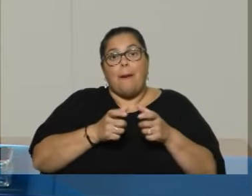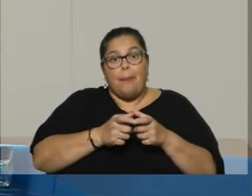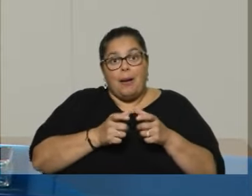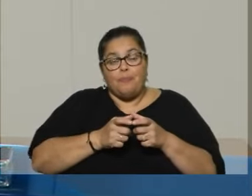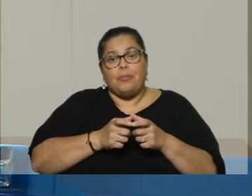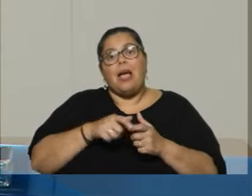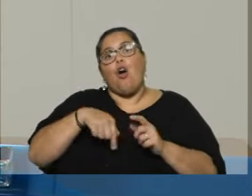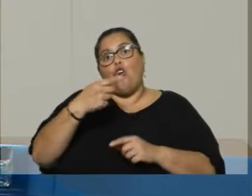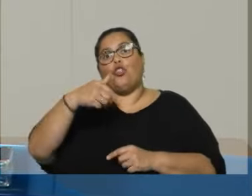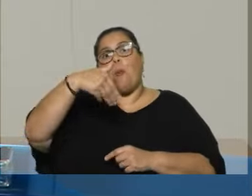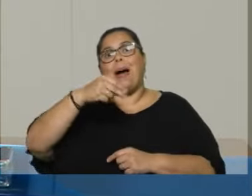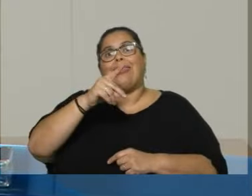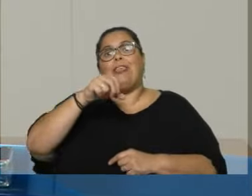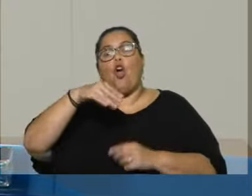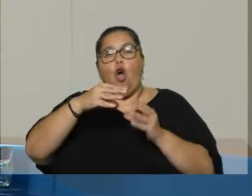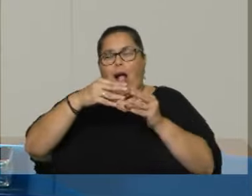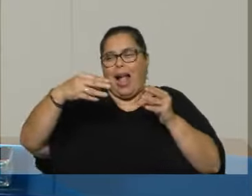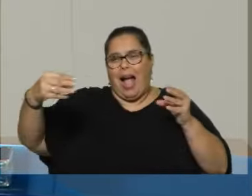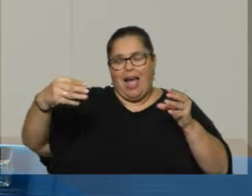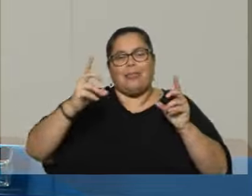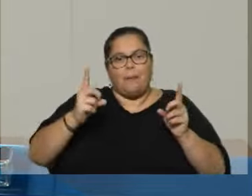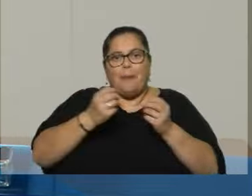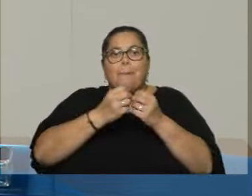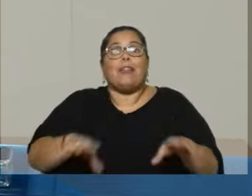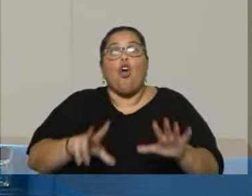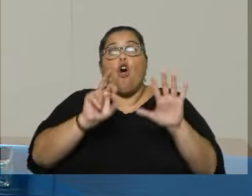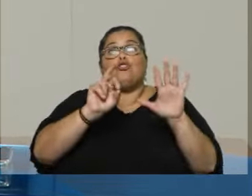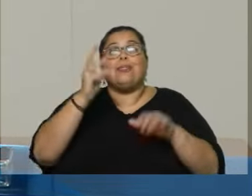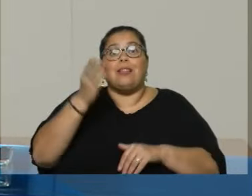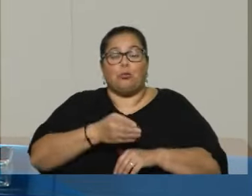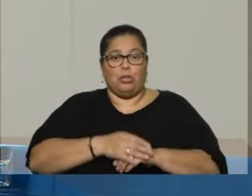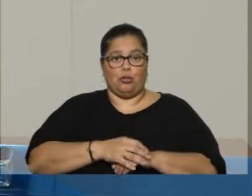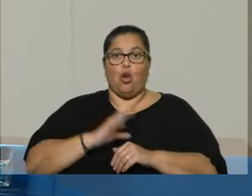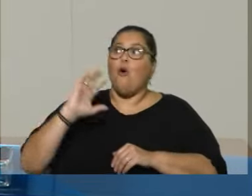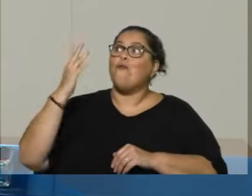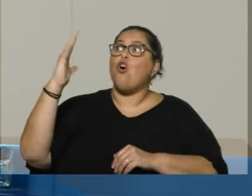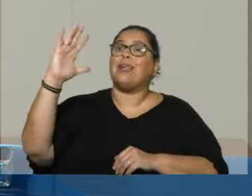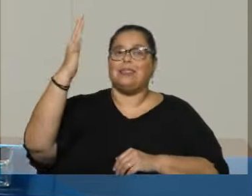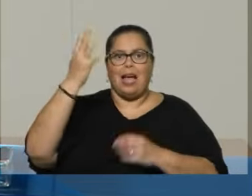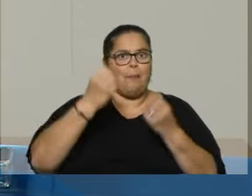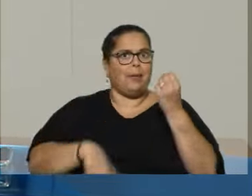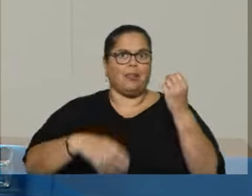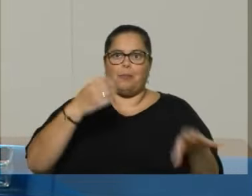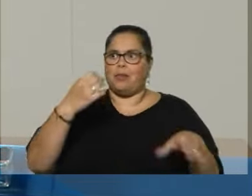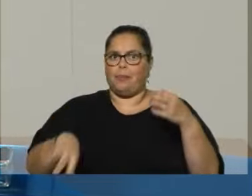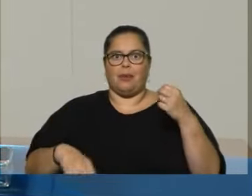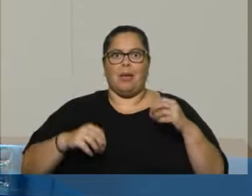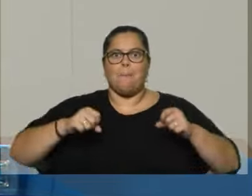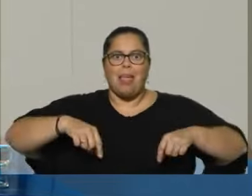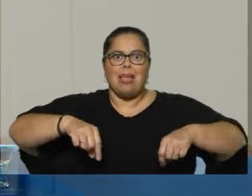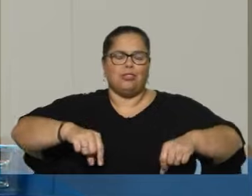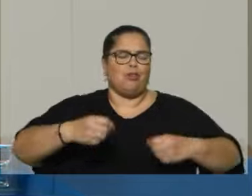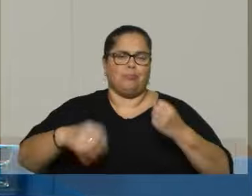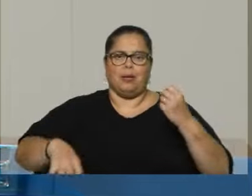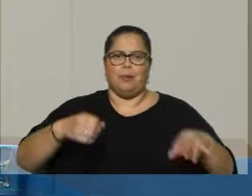se perdió un 80%. Fuerte impacto en la producción forestal también, con pérdidas de plantaciones en algunos casos. Se perdieron 200